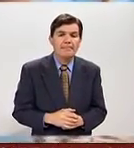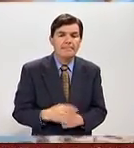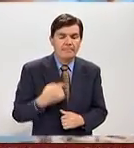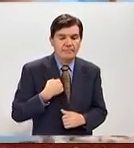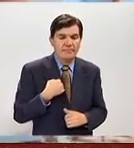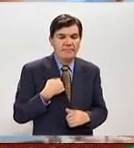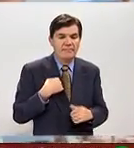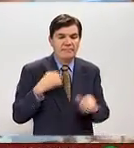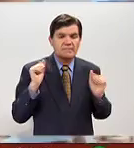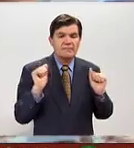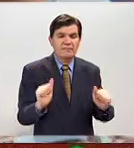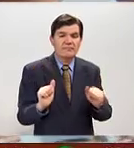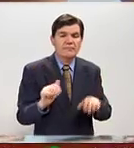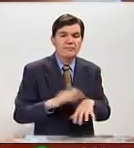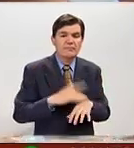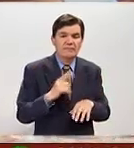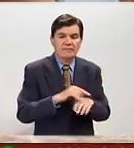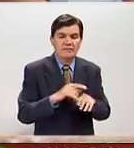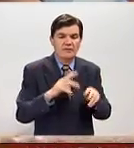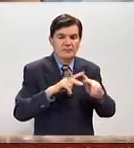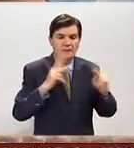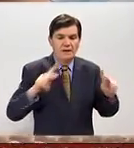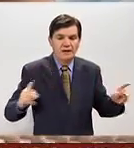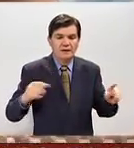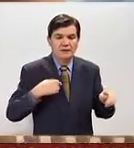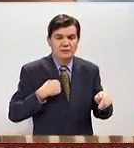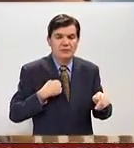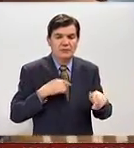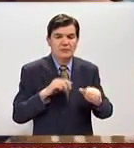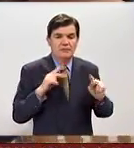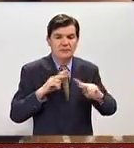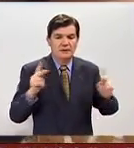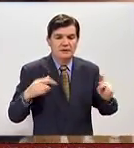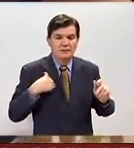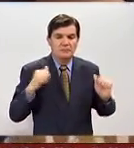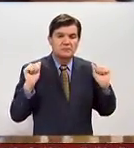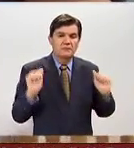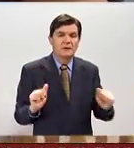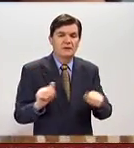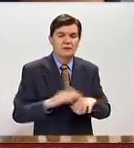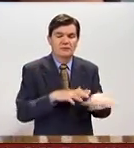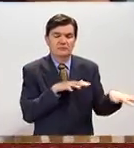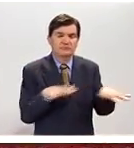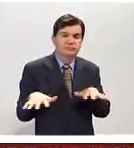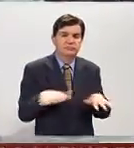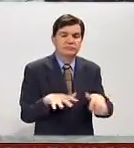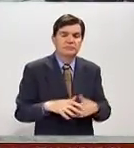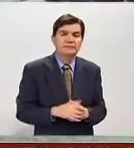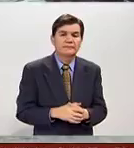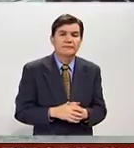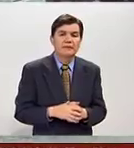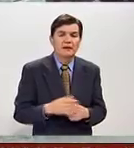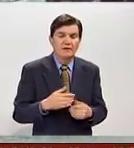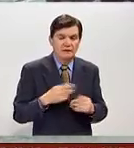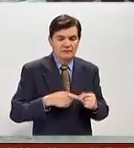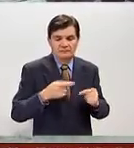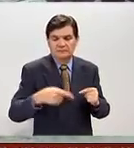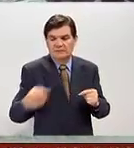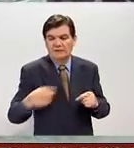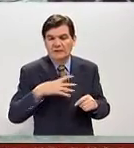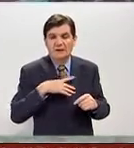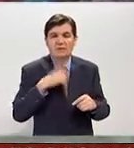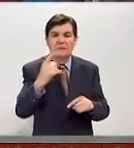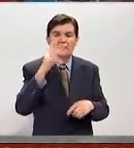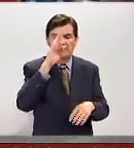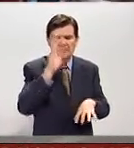Nosotros nos salvamos porque estábamos en la playa, justo a la hora del terremoto. A unas cuadras se presentó